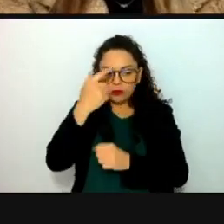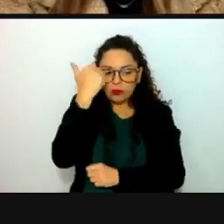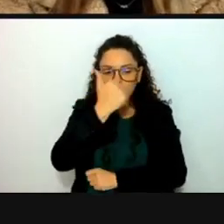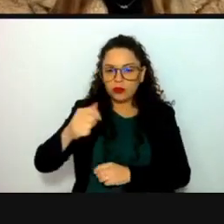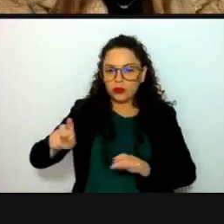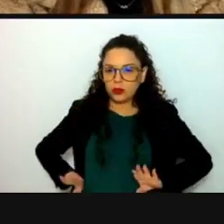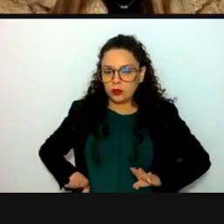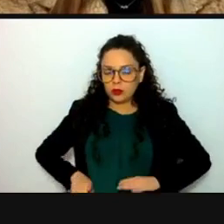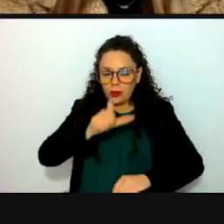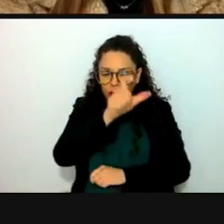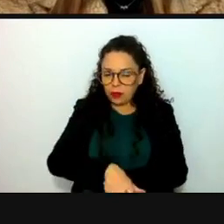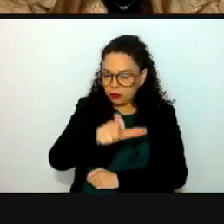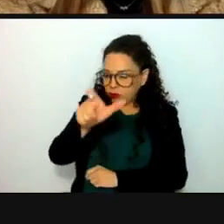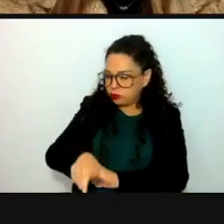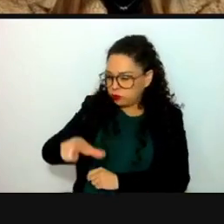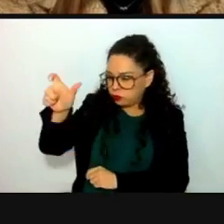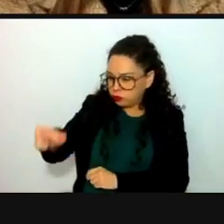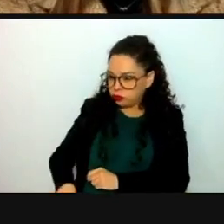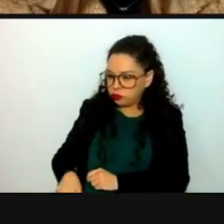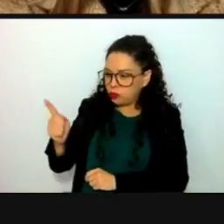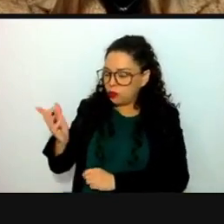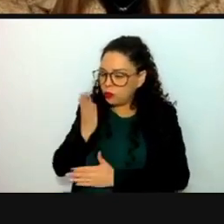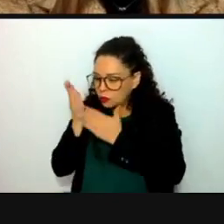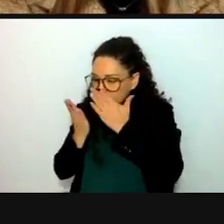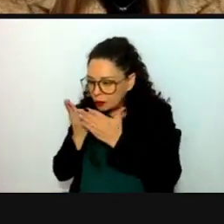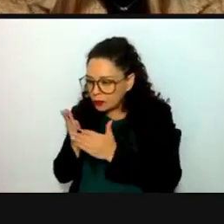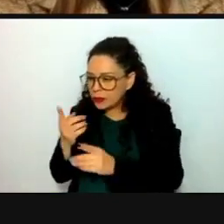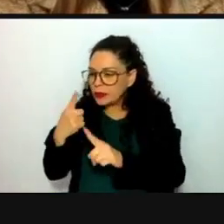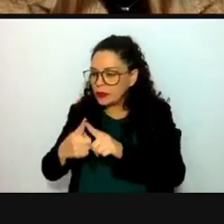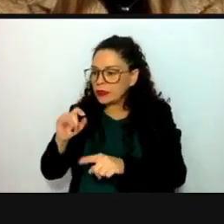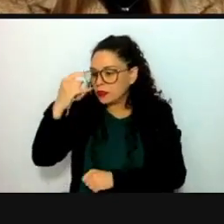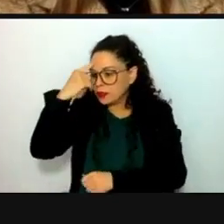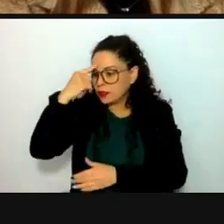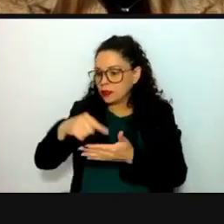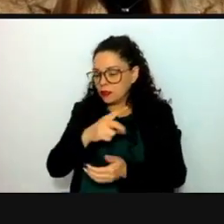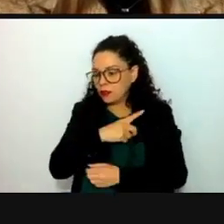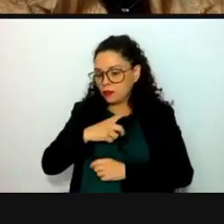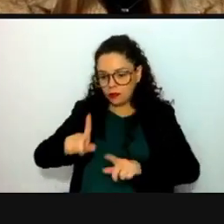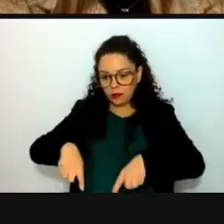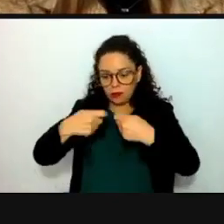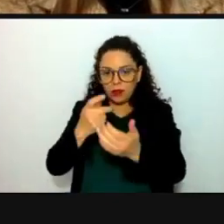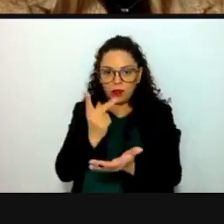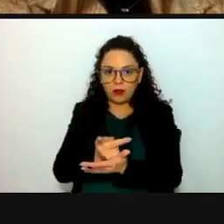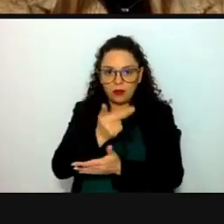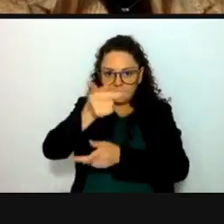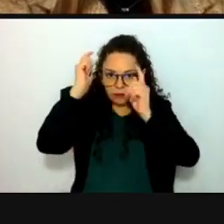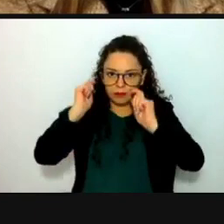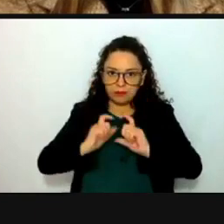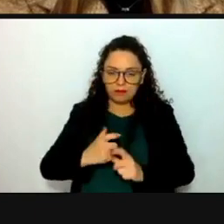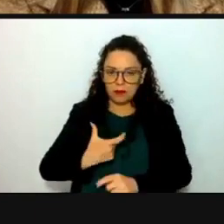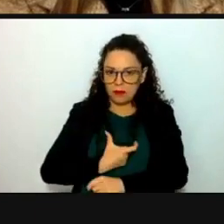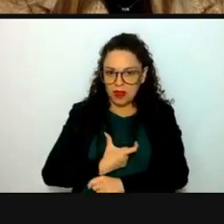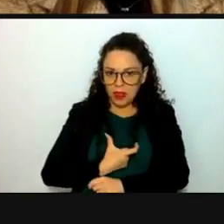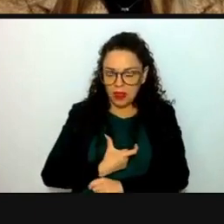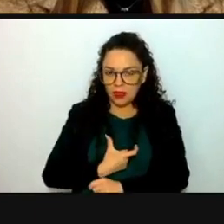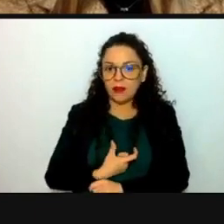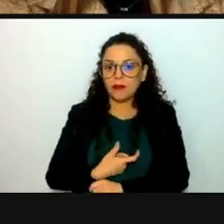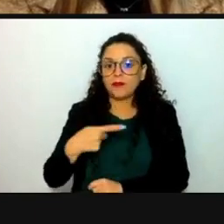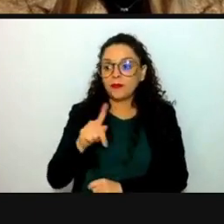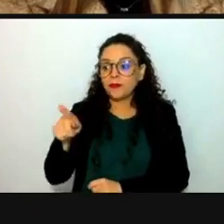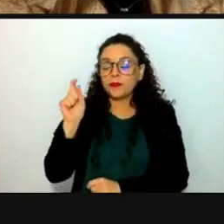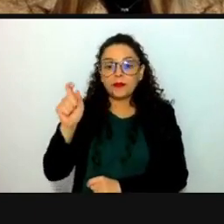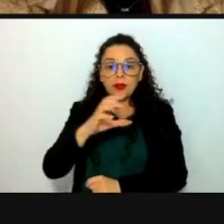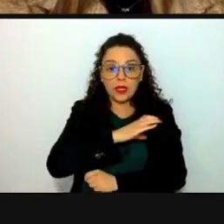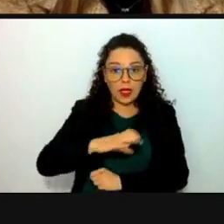presidencia a las personas que consideraran merecedoras a recibir este galardón. Es muy importante resaltar que para el análisis de las candidaturas recibidas,